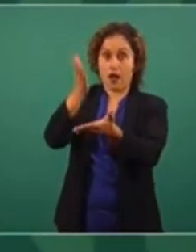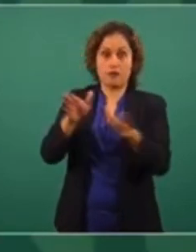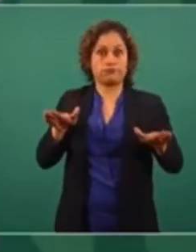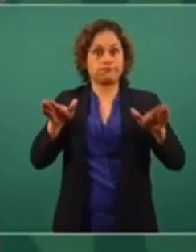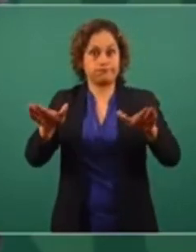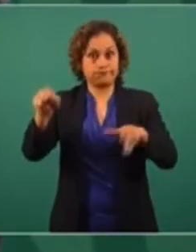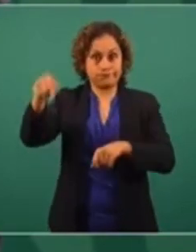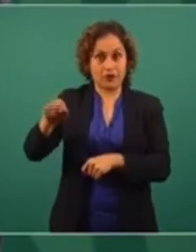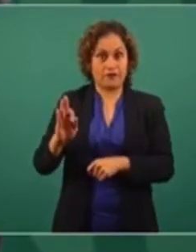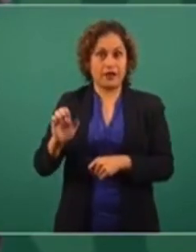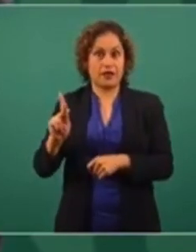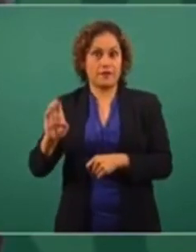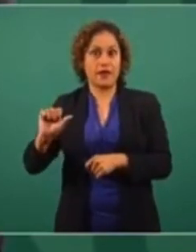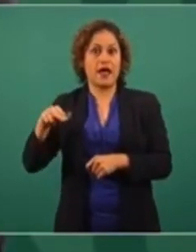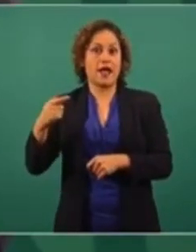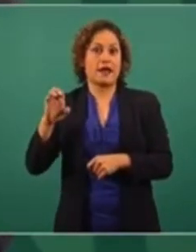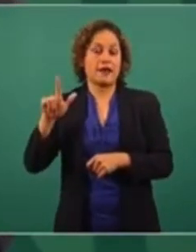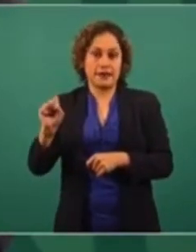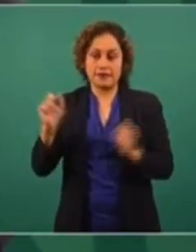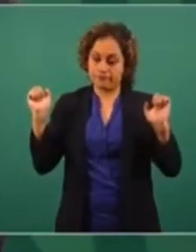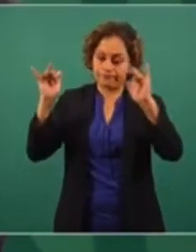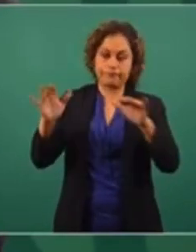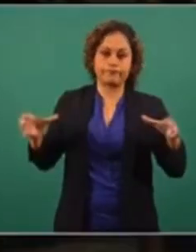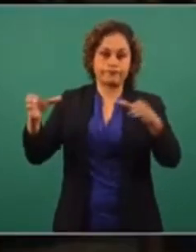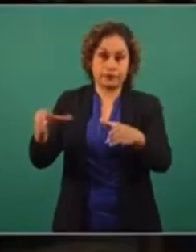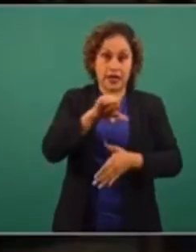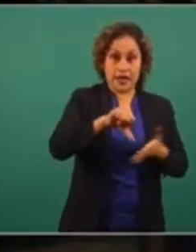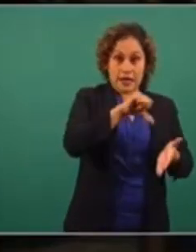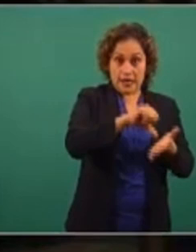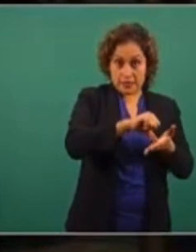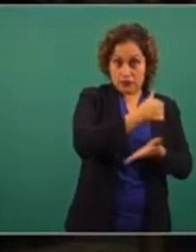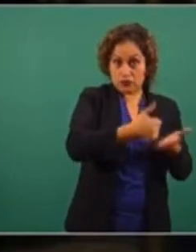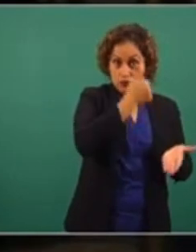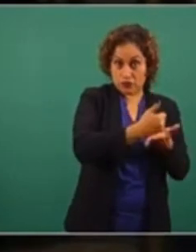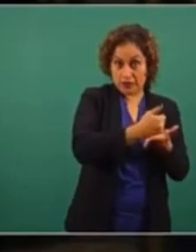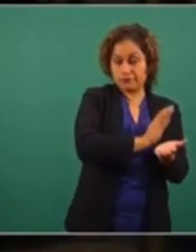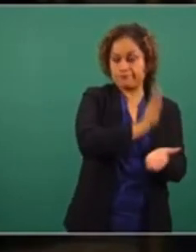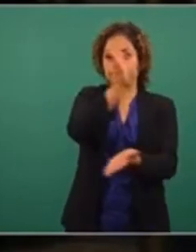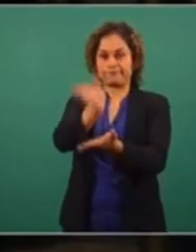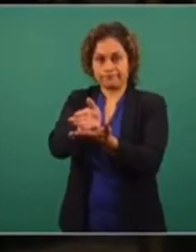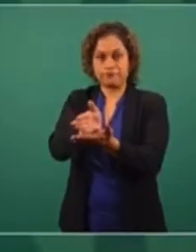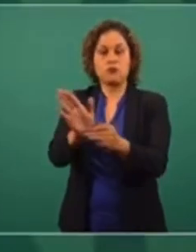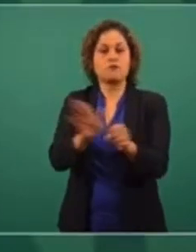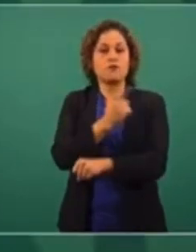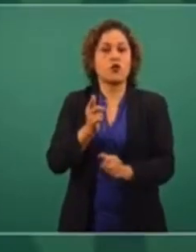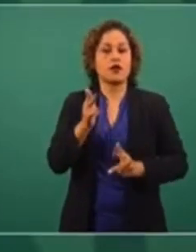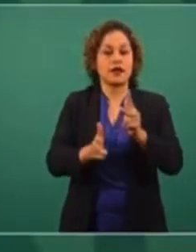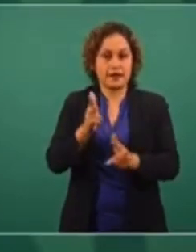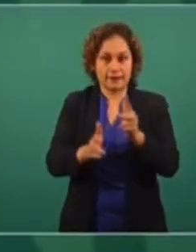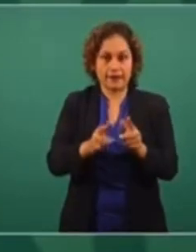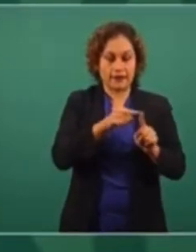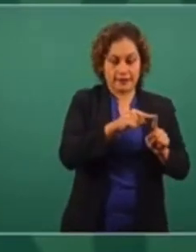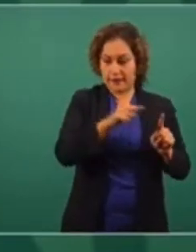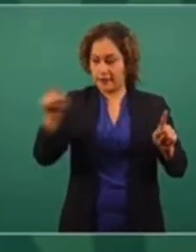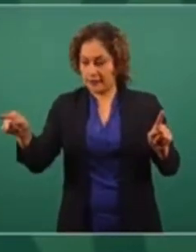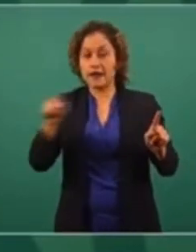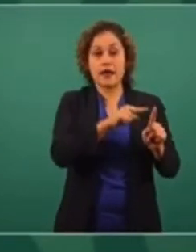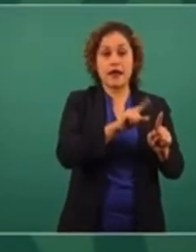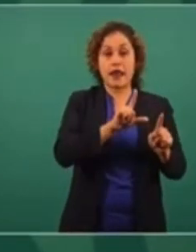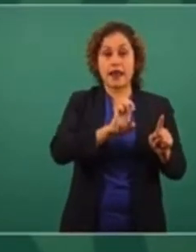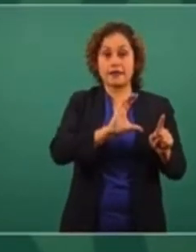Felipe Ángeles, desde el centro de la ciudad, porque se va a ampliar el tren de lecherías hasta